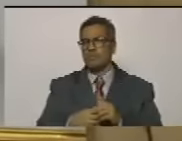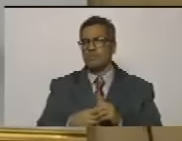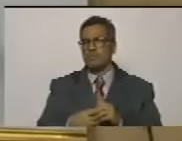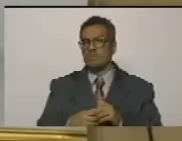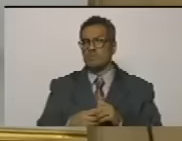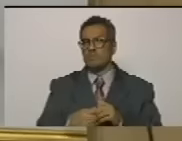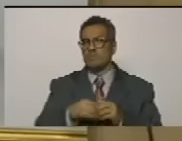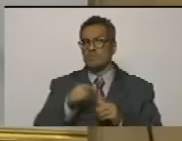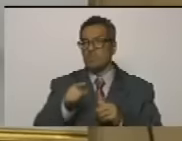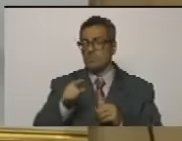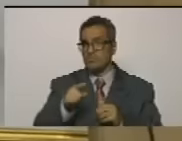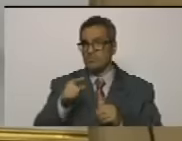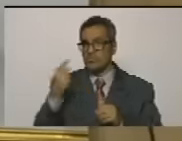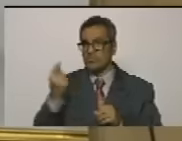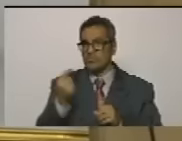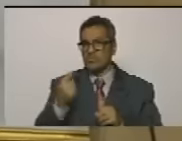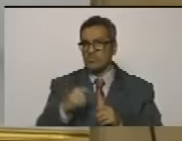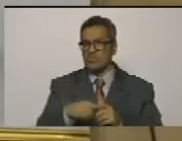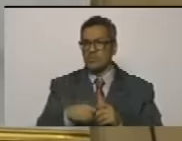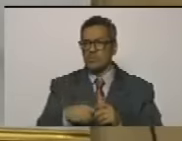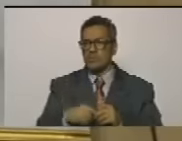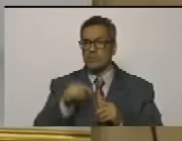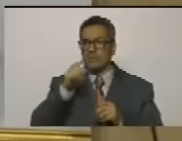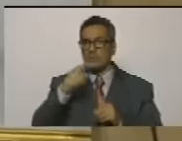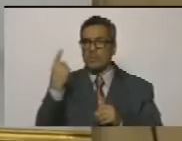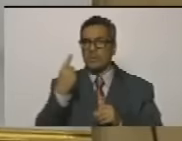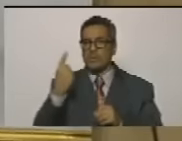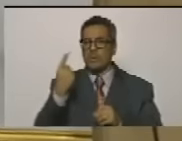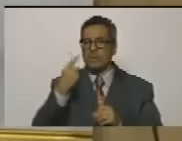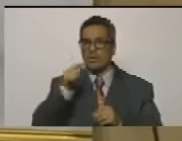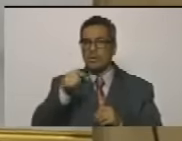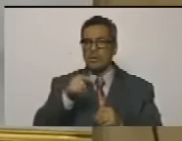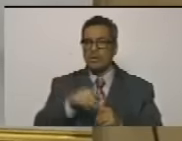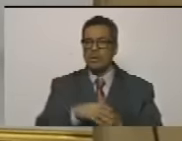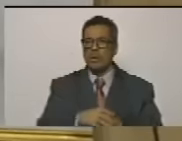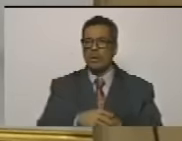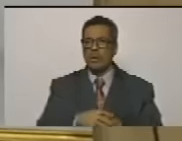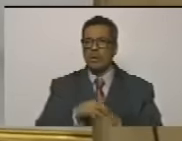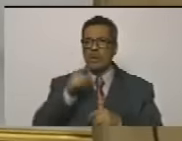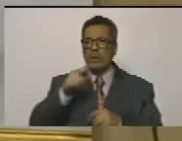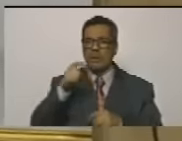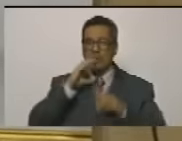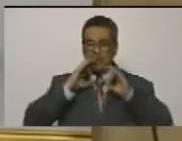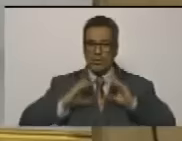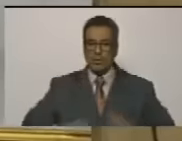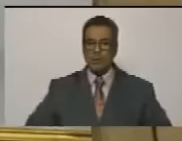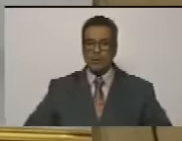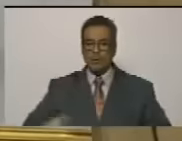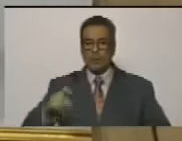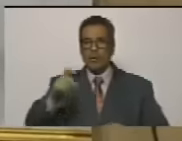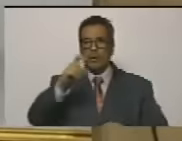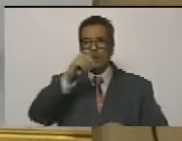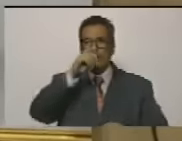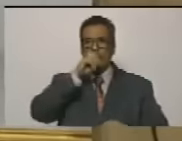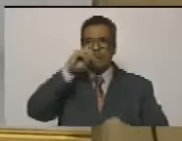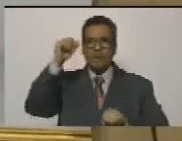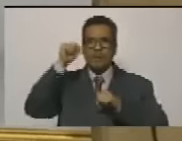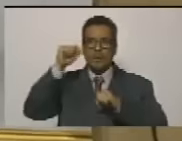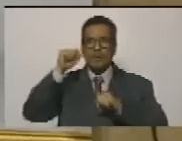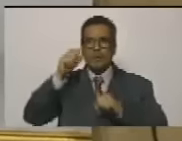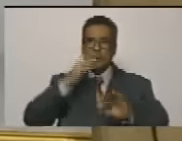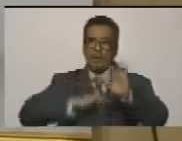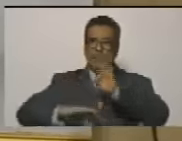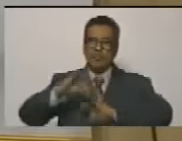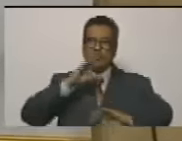pero si tocan una sola célula del cuerpo de Nicolás Maduro moros que se